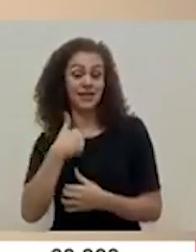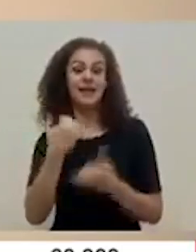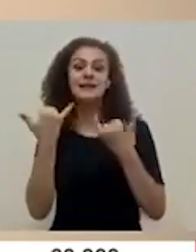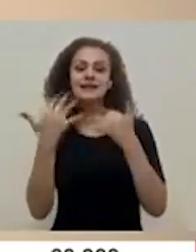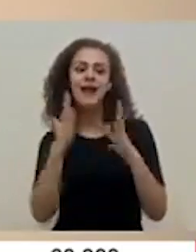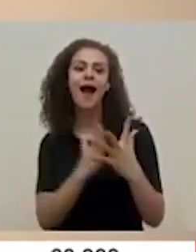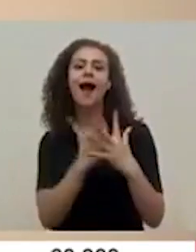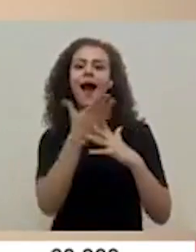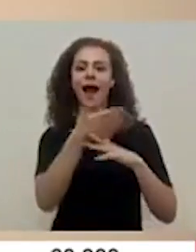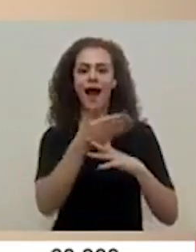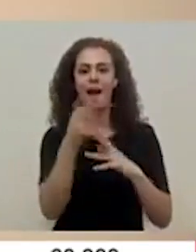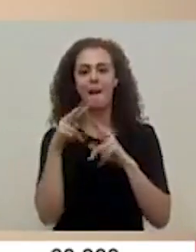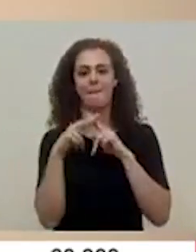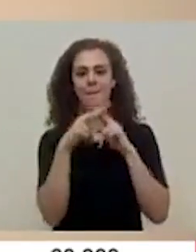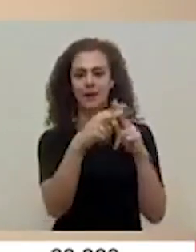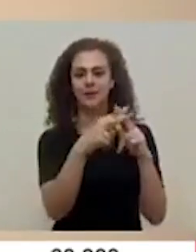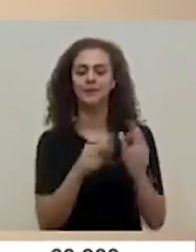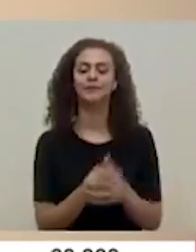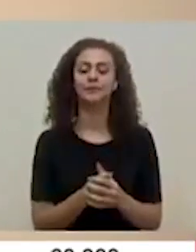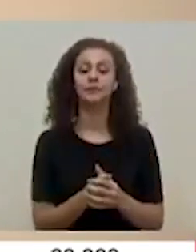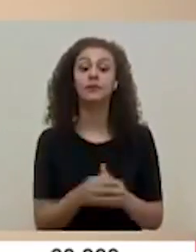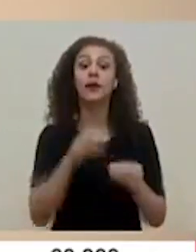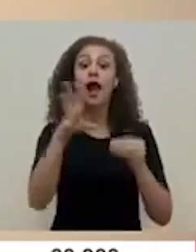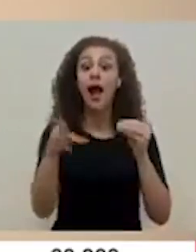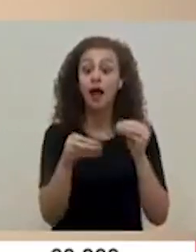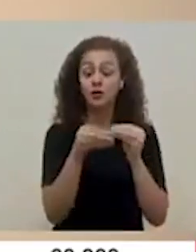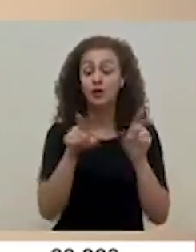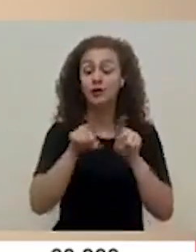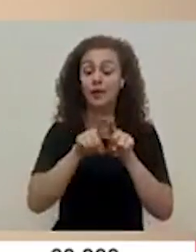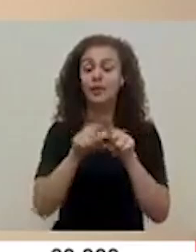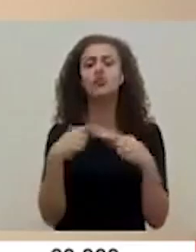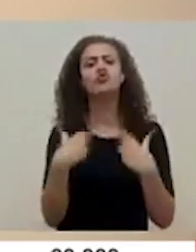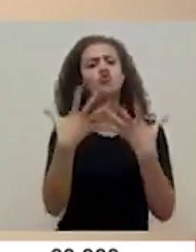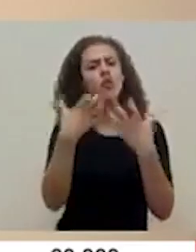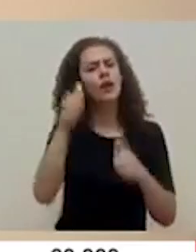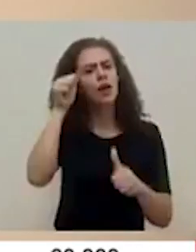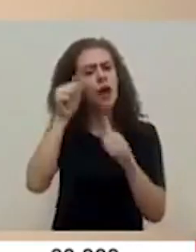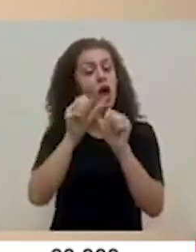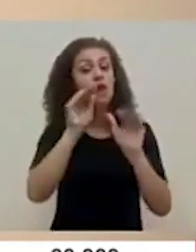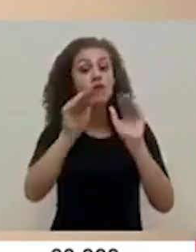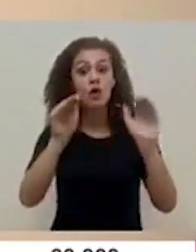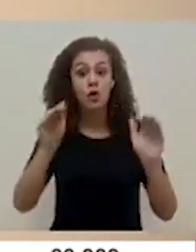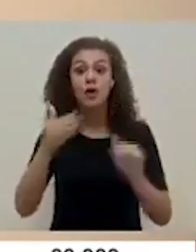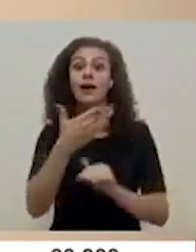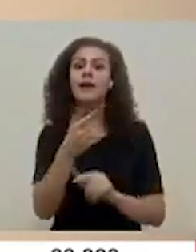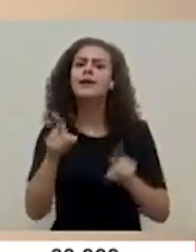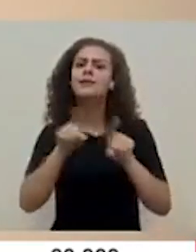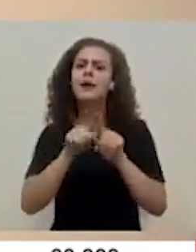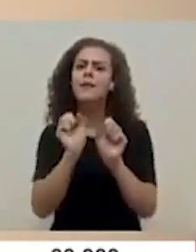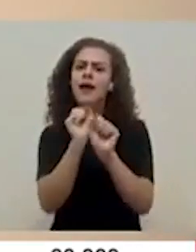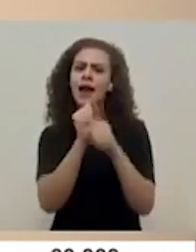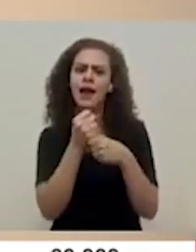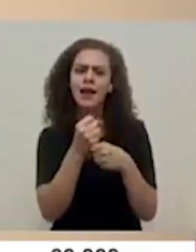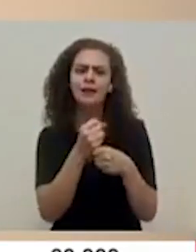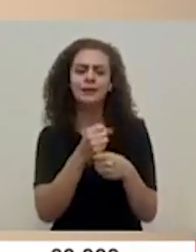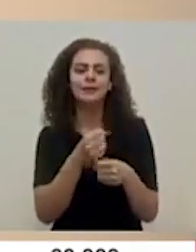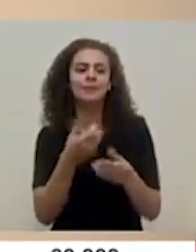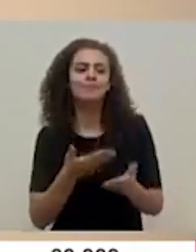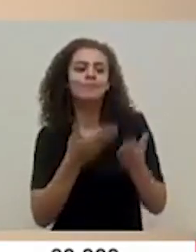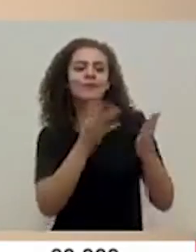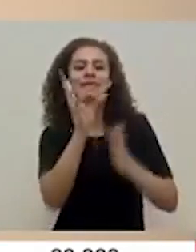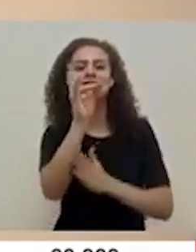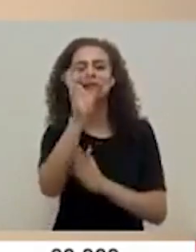acceso al crédito. Adicionalmente, quisiera recordar que también se ha hecho una inyección de 700